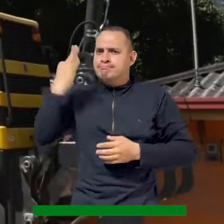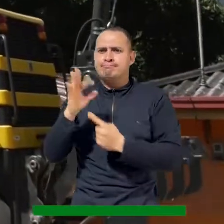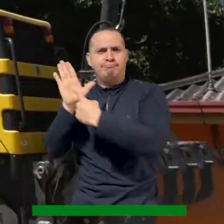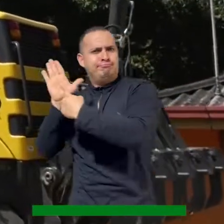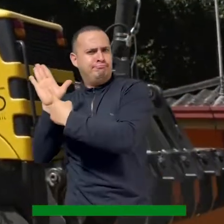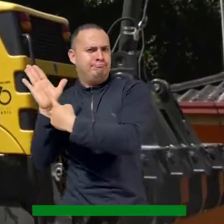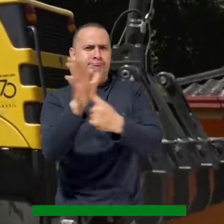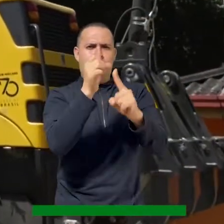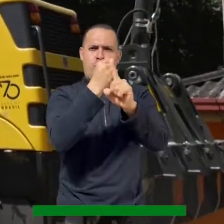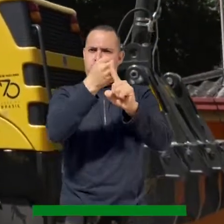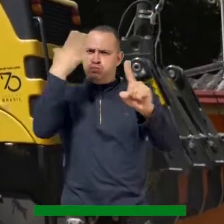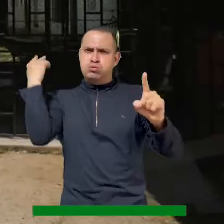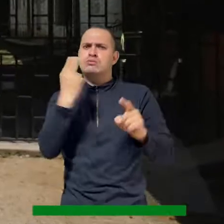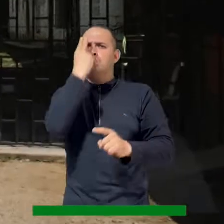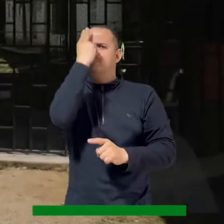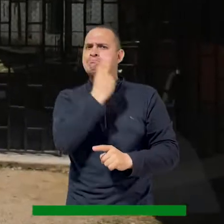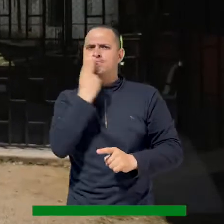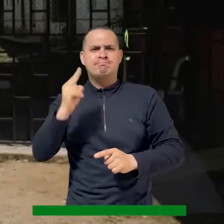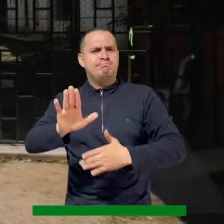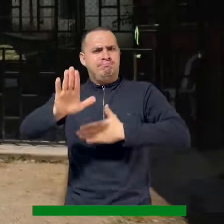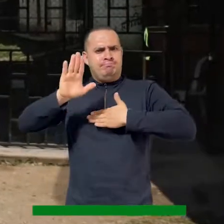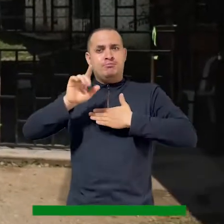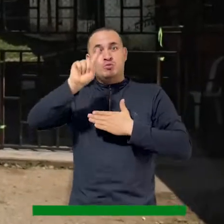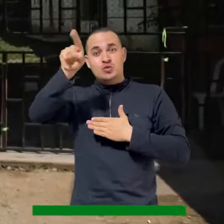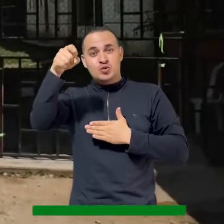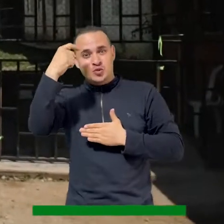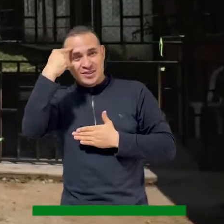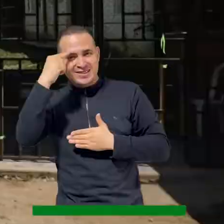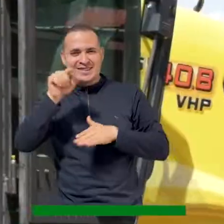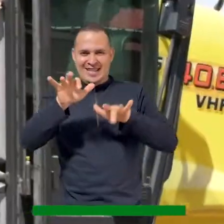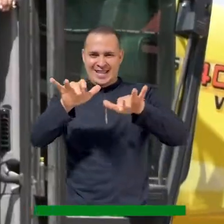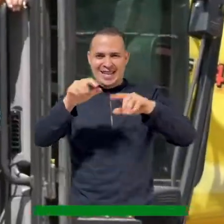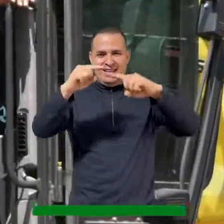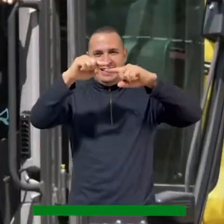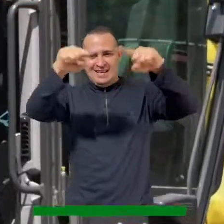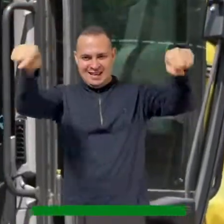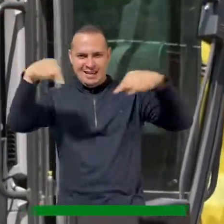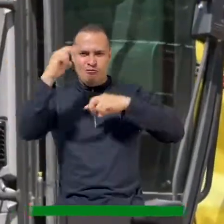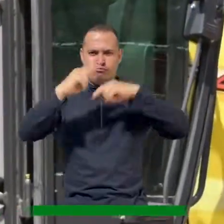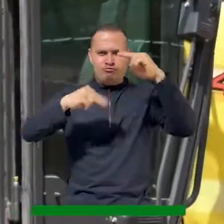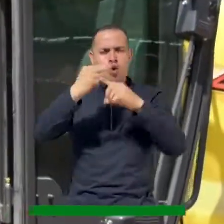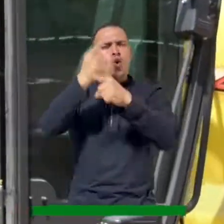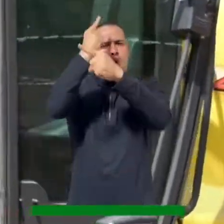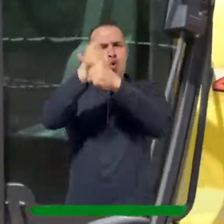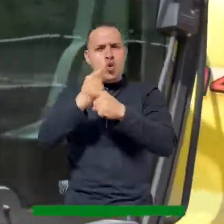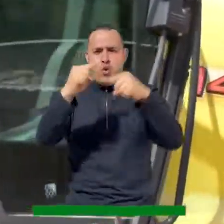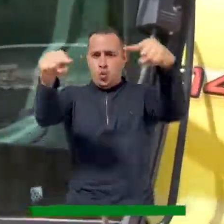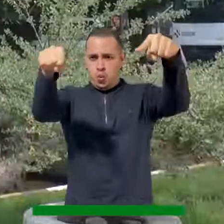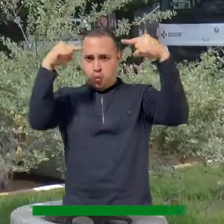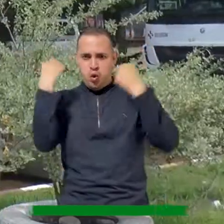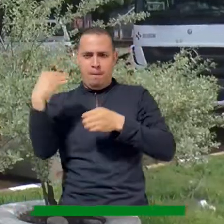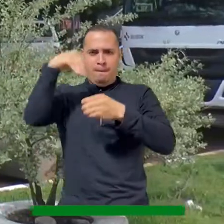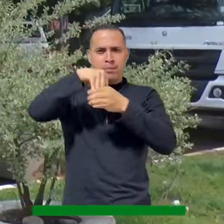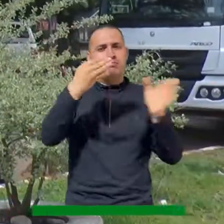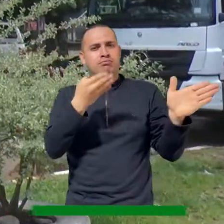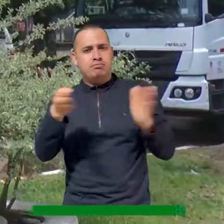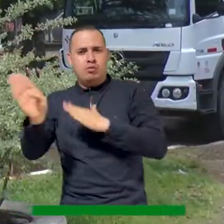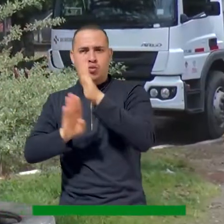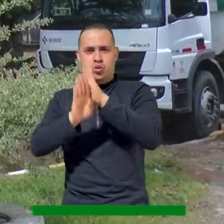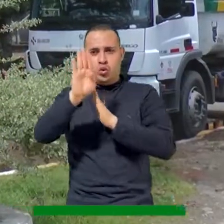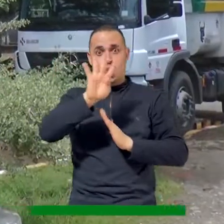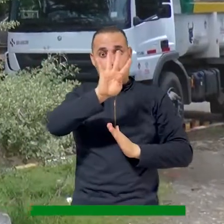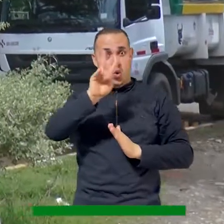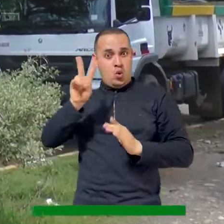se evidencia el alto grado de compromiso desde la Secretaría de Infraestructura para cumplir las metas establecidas en el Plan de